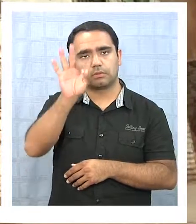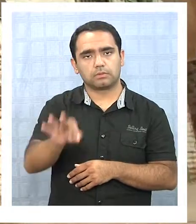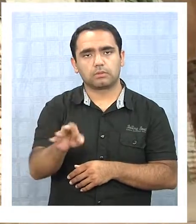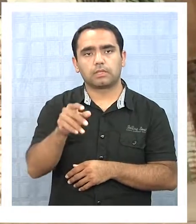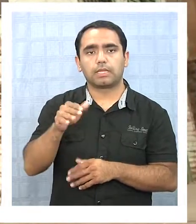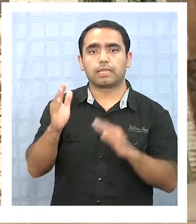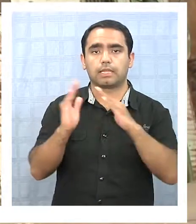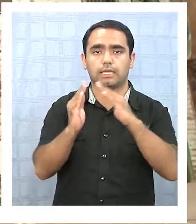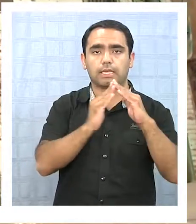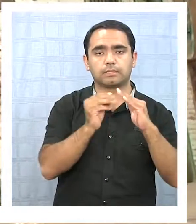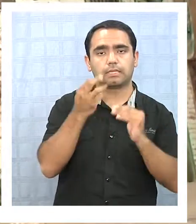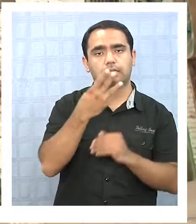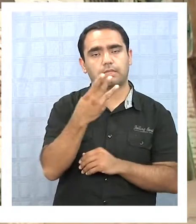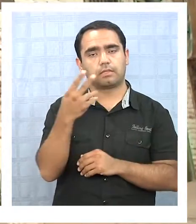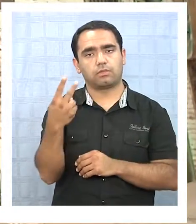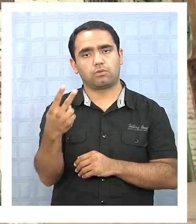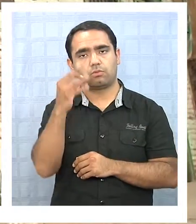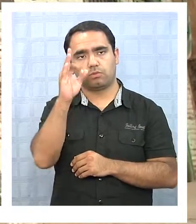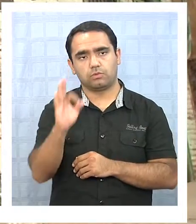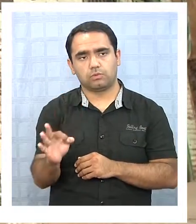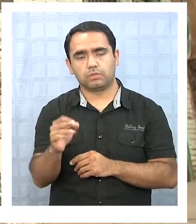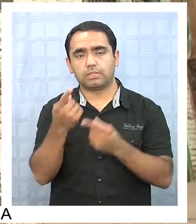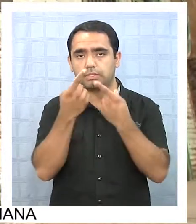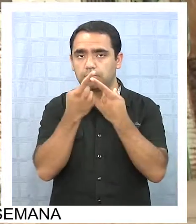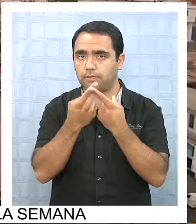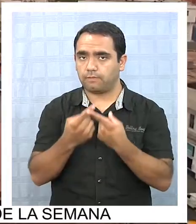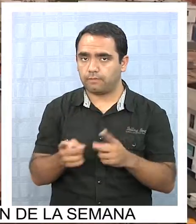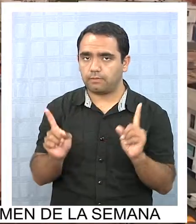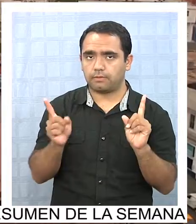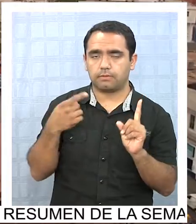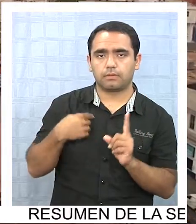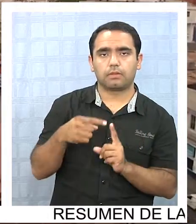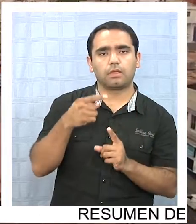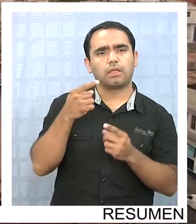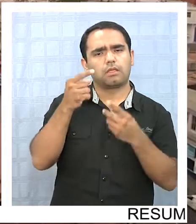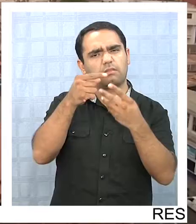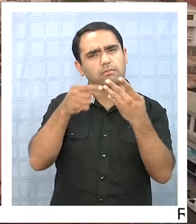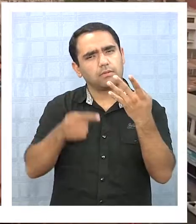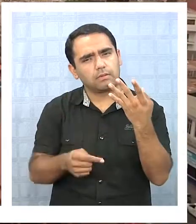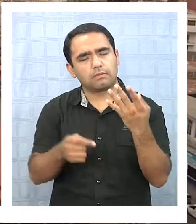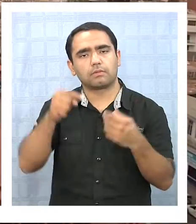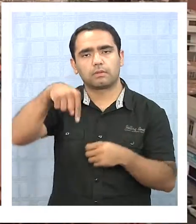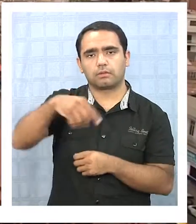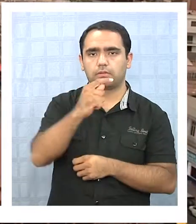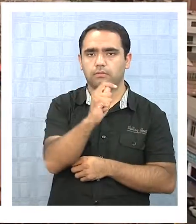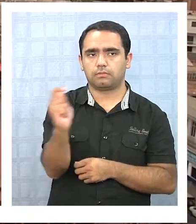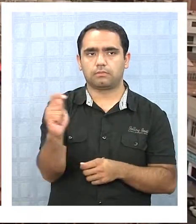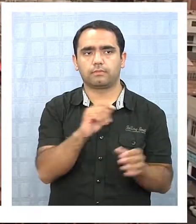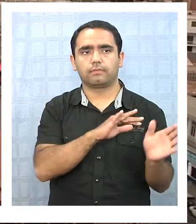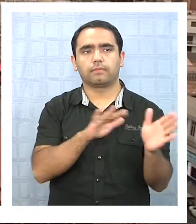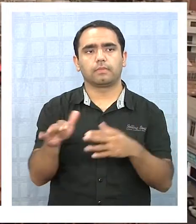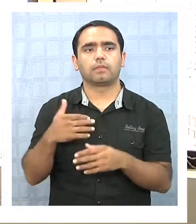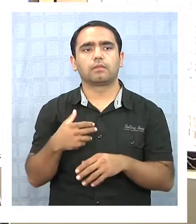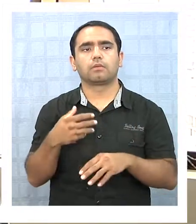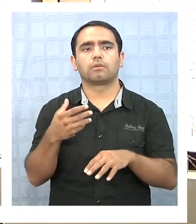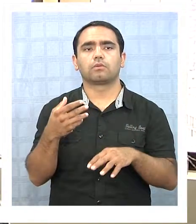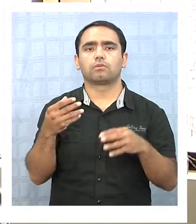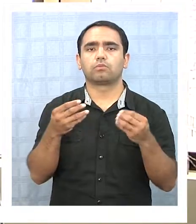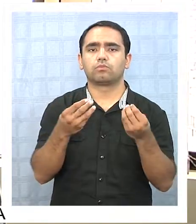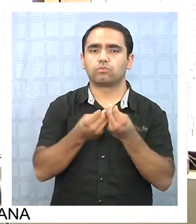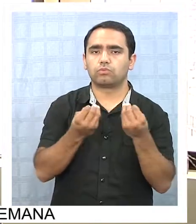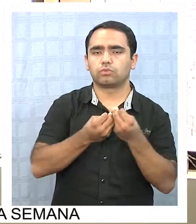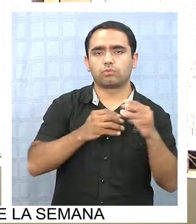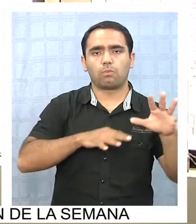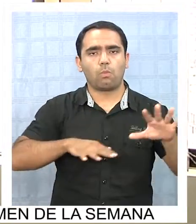% y de casas un 32%, cifras que son diferentes y con otros elementos en Tarapacá. Ha habido bastante